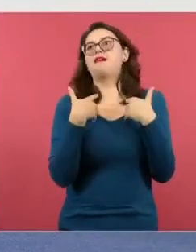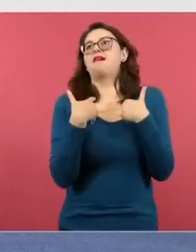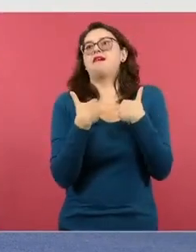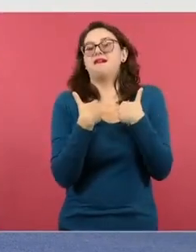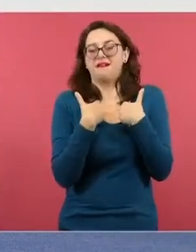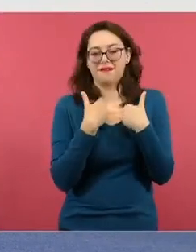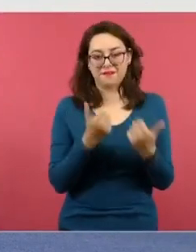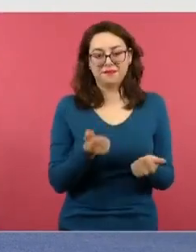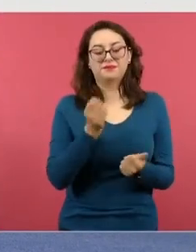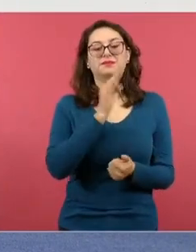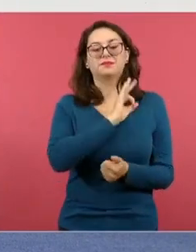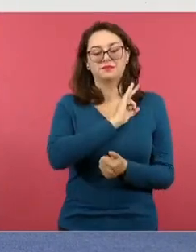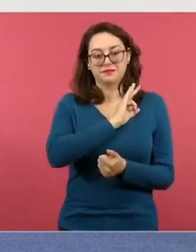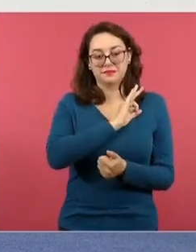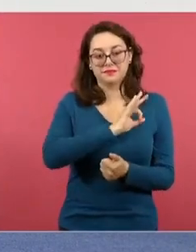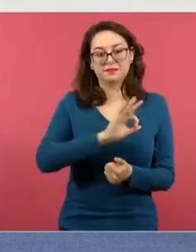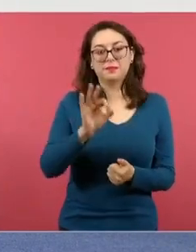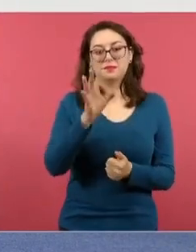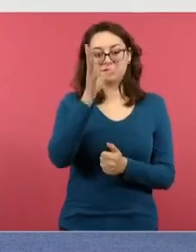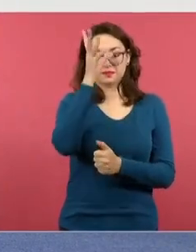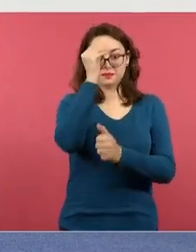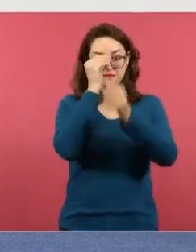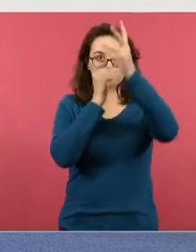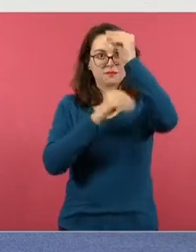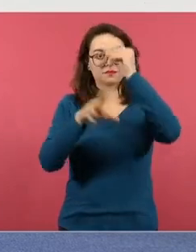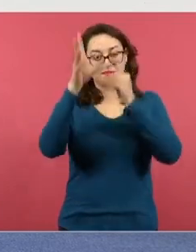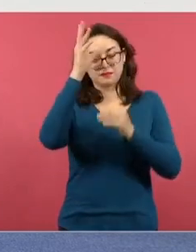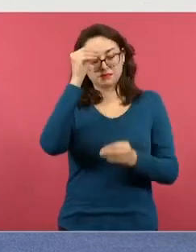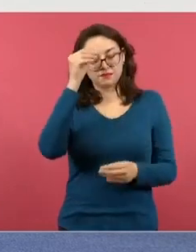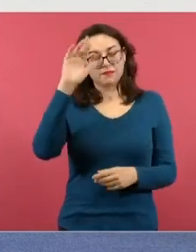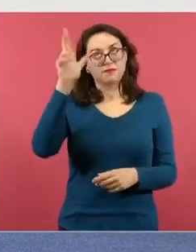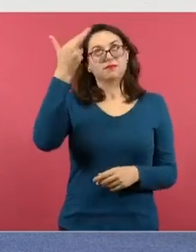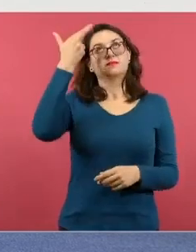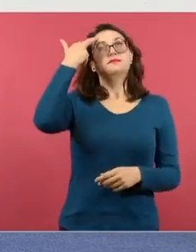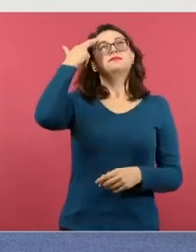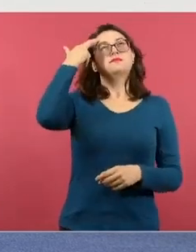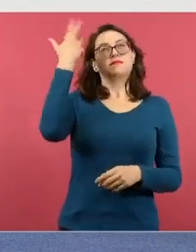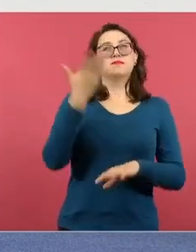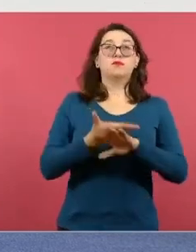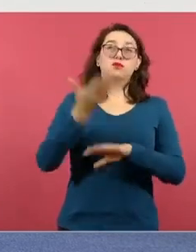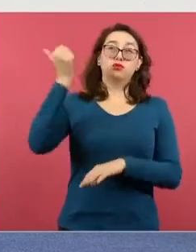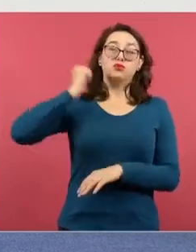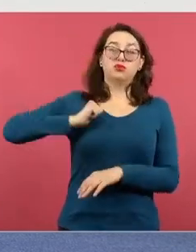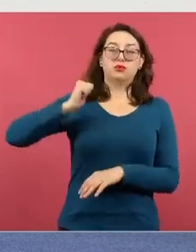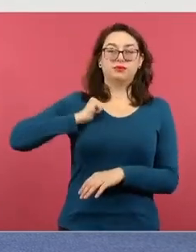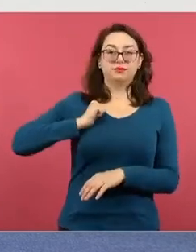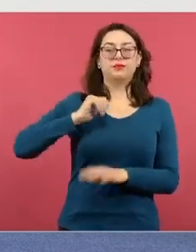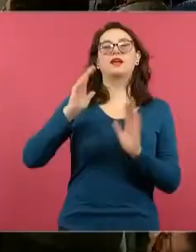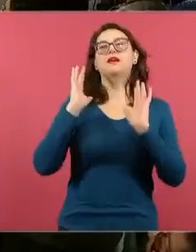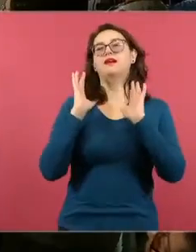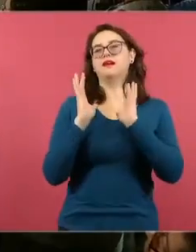herramienta para aprender o para recordar algo que se nos haya olvidado.